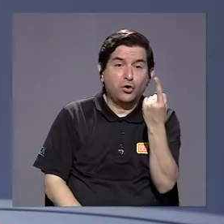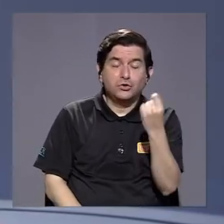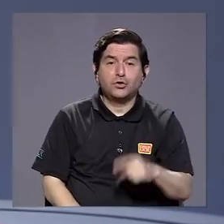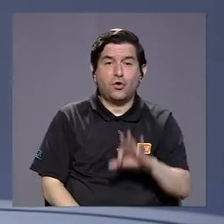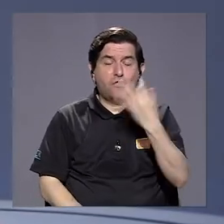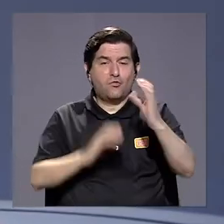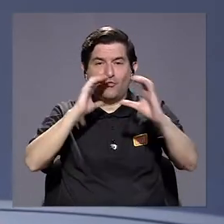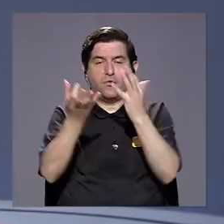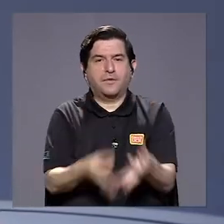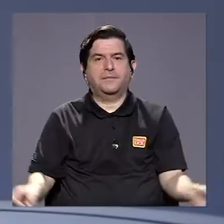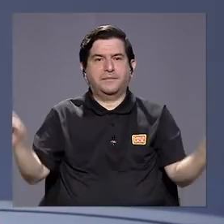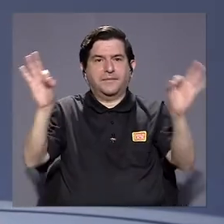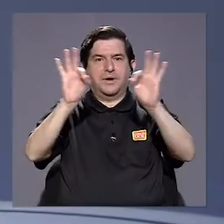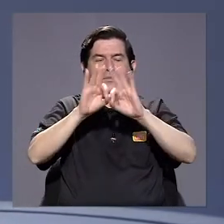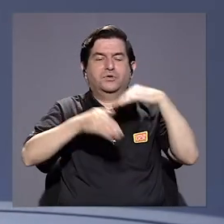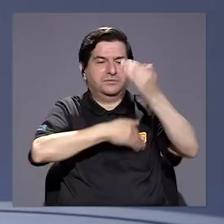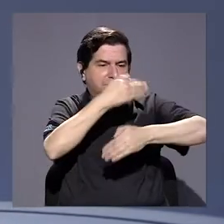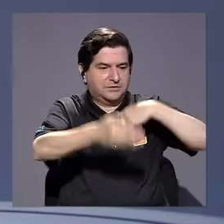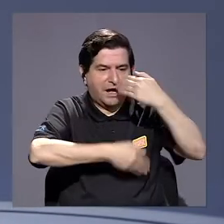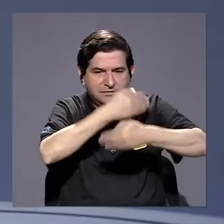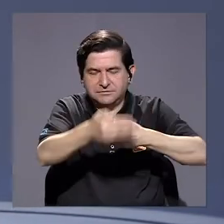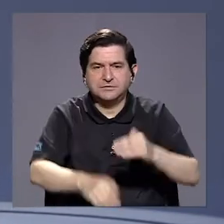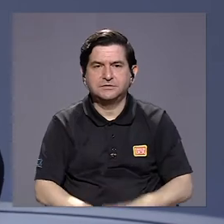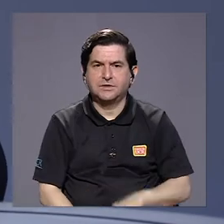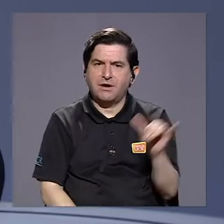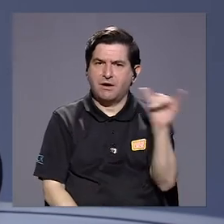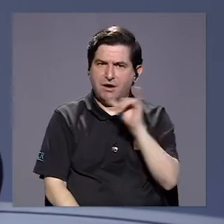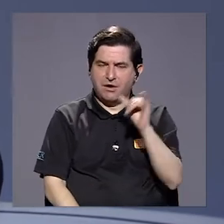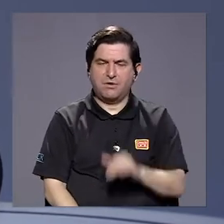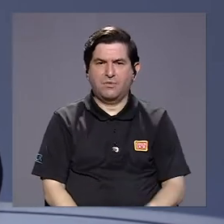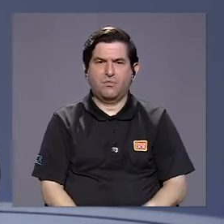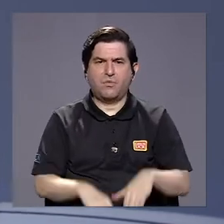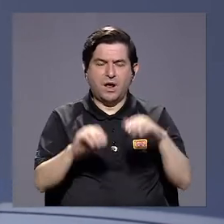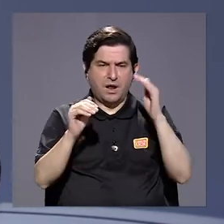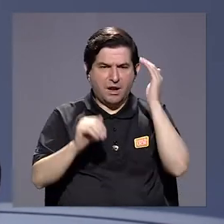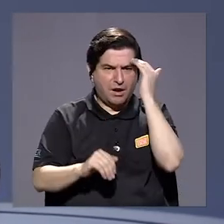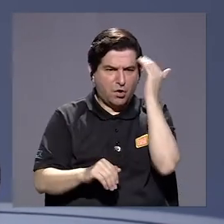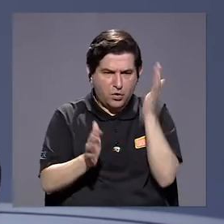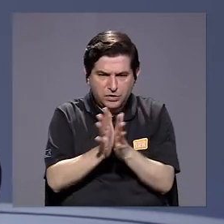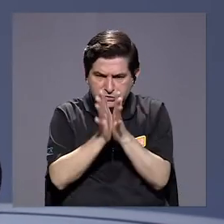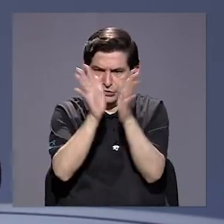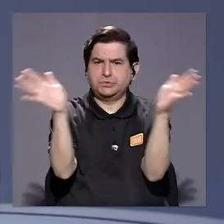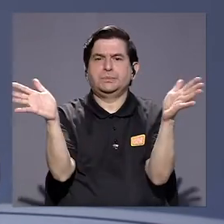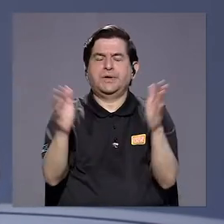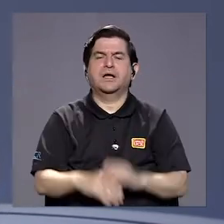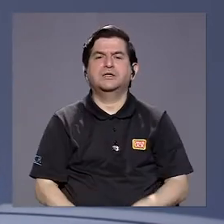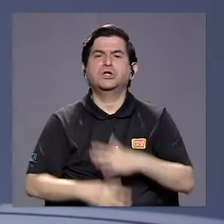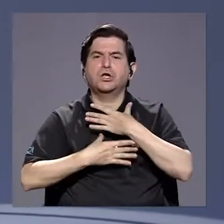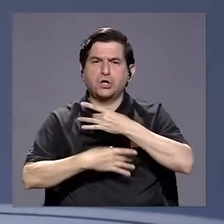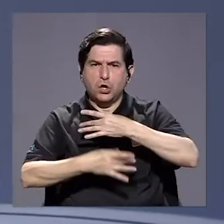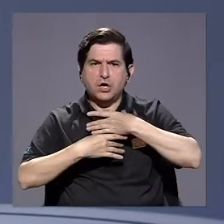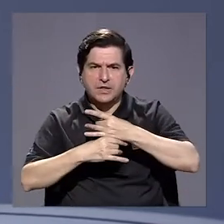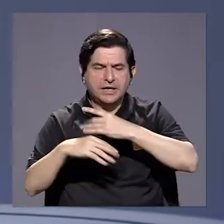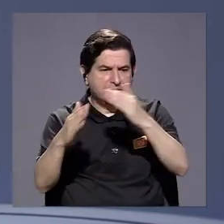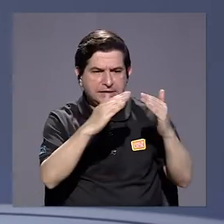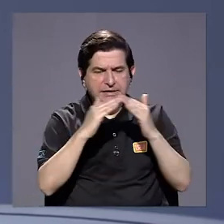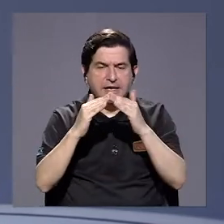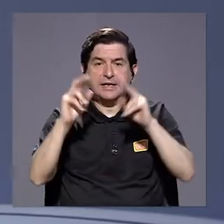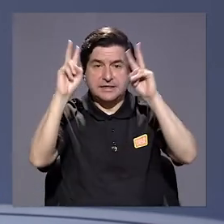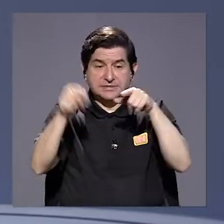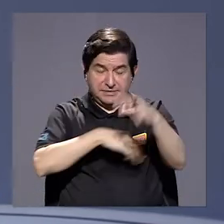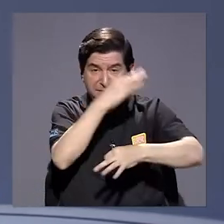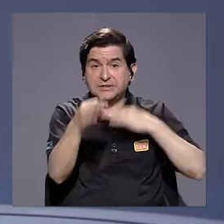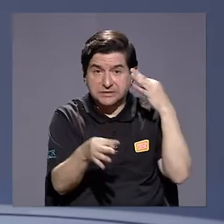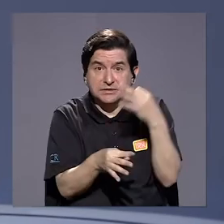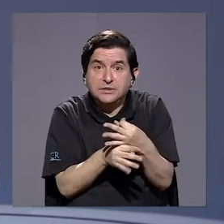comunicación que me parecen fundamentales en estos procesos, inclusive de hacer de conocimiento público y de interés hacia la ciudadanía temas